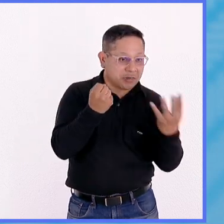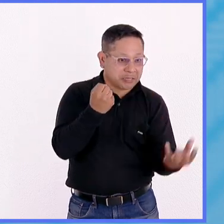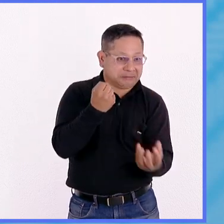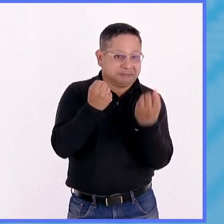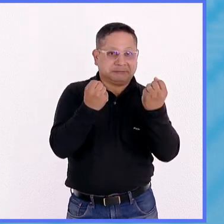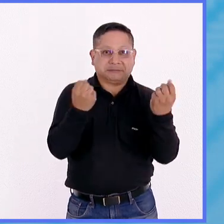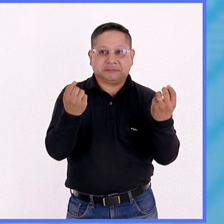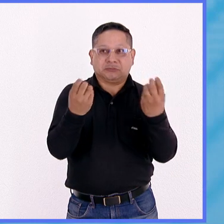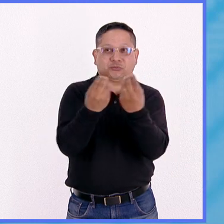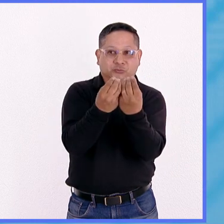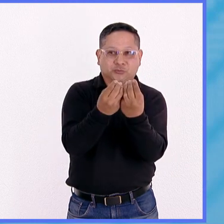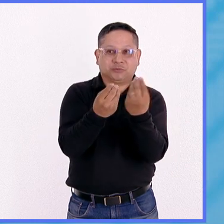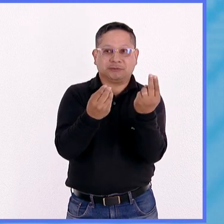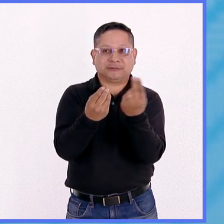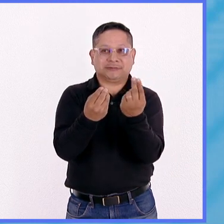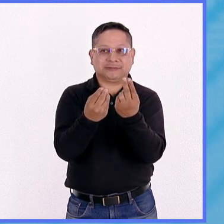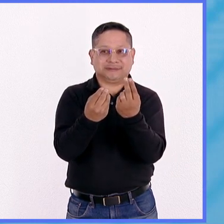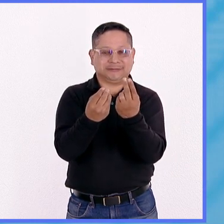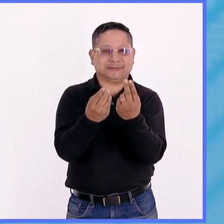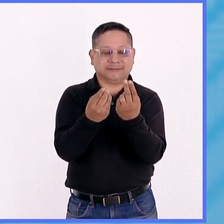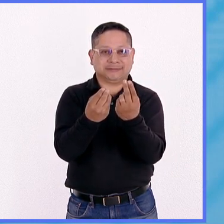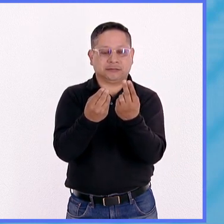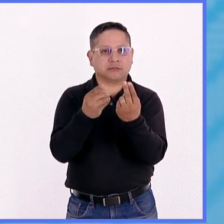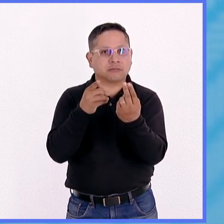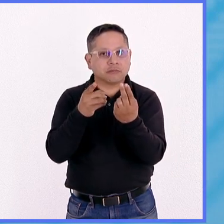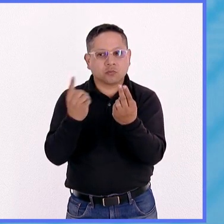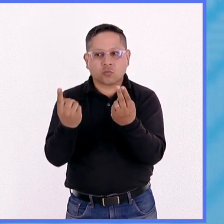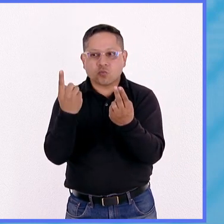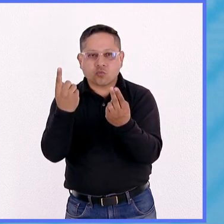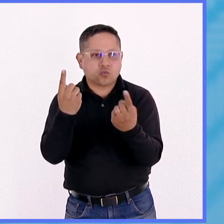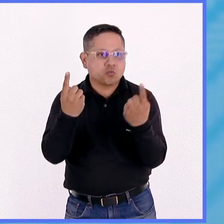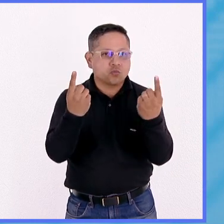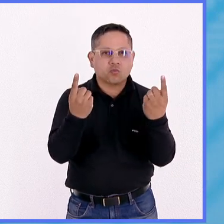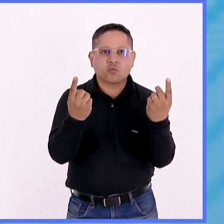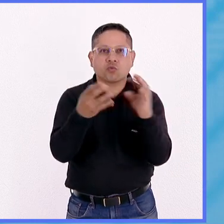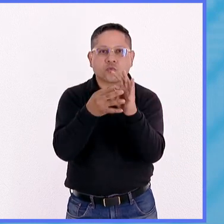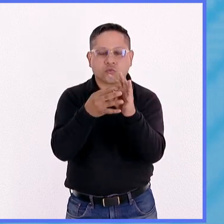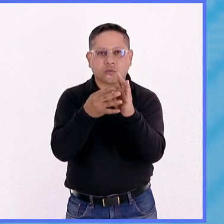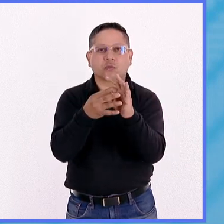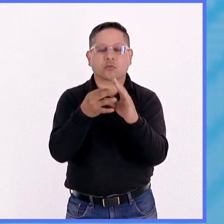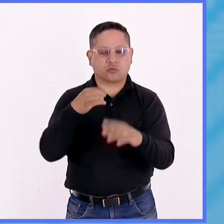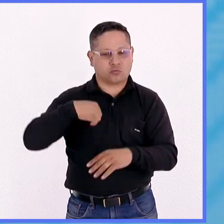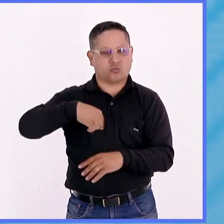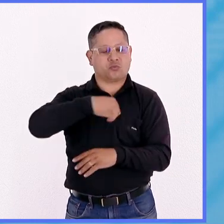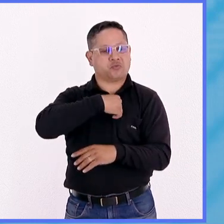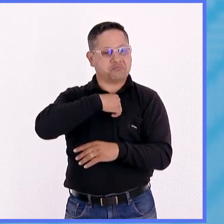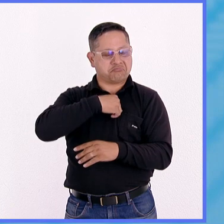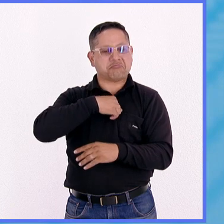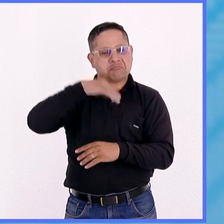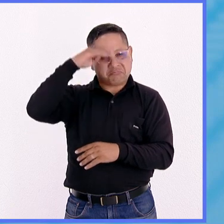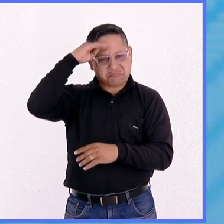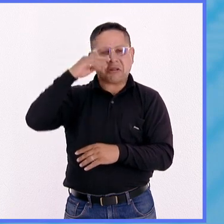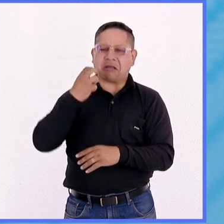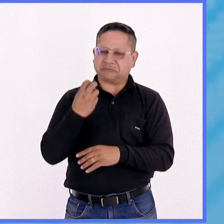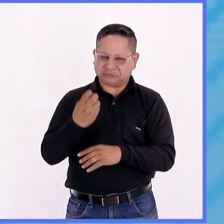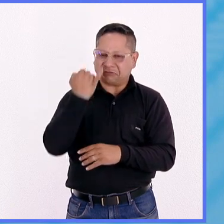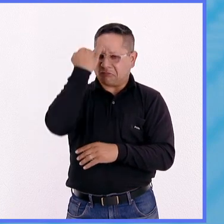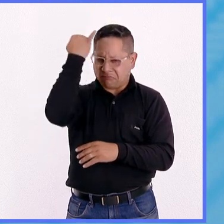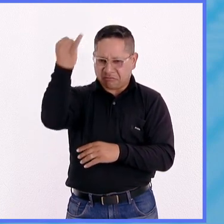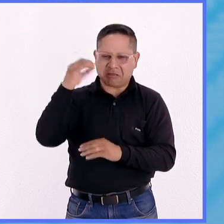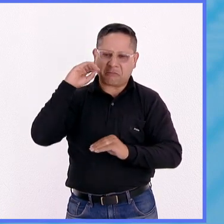sin el otro no puede sobrevivir. Exacto. Sin uno. Y por eso la decidimos hacer. De esa manera. En otras palabras,